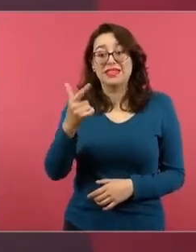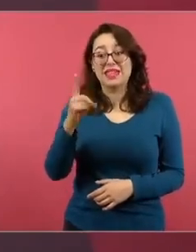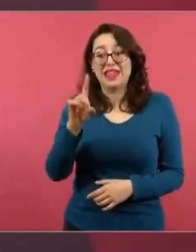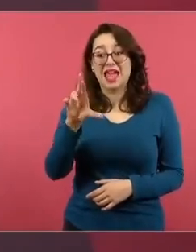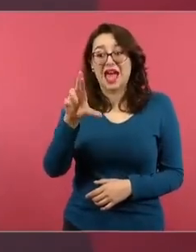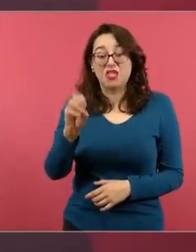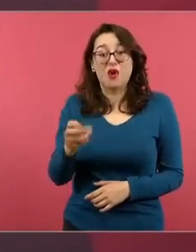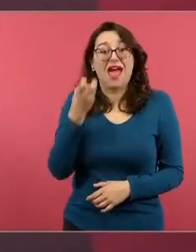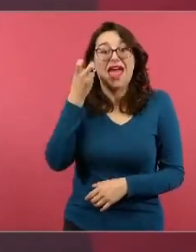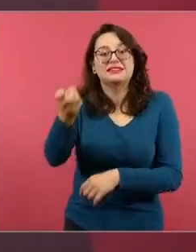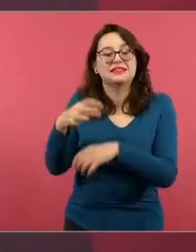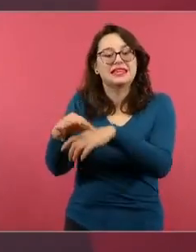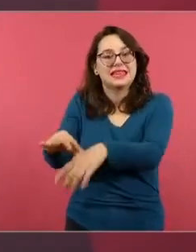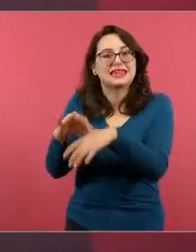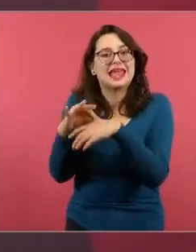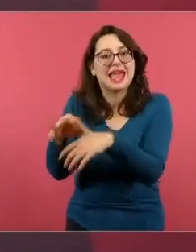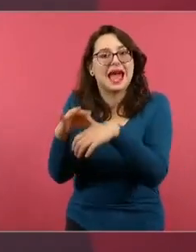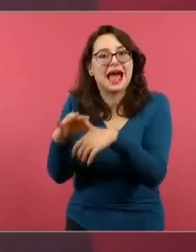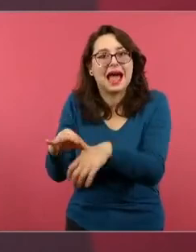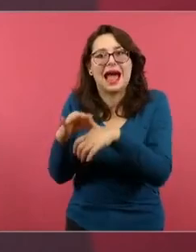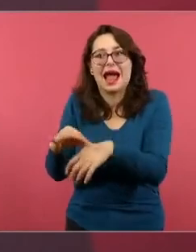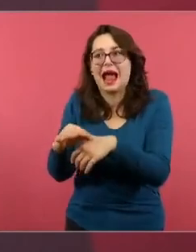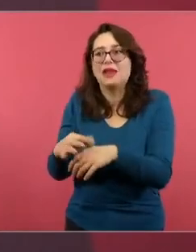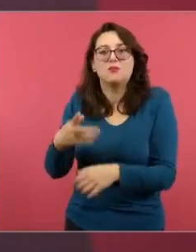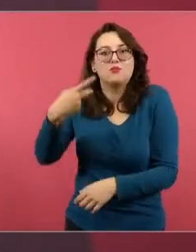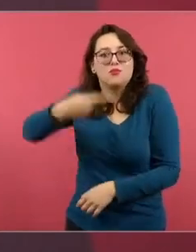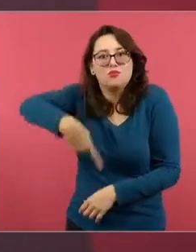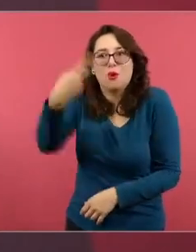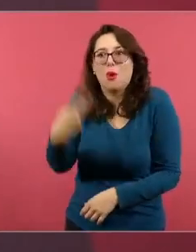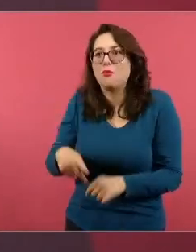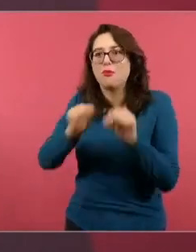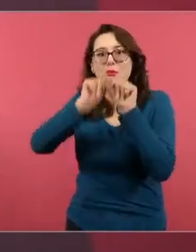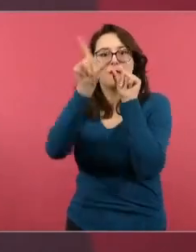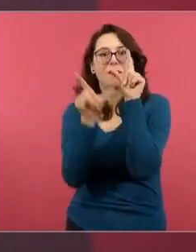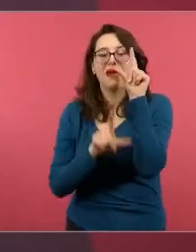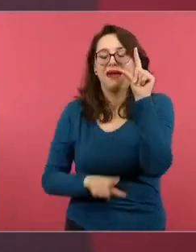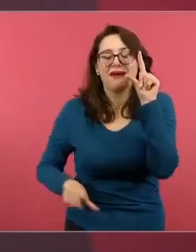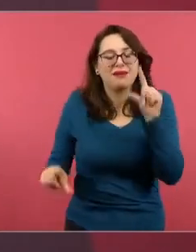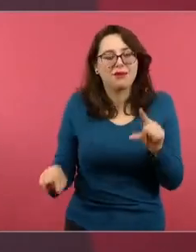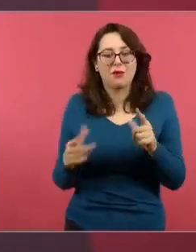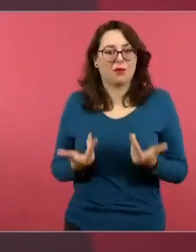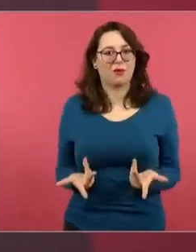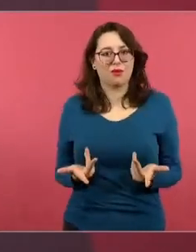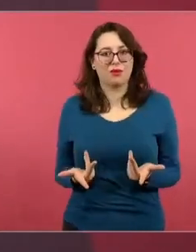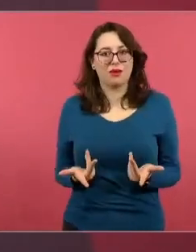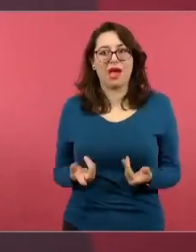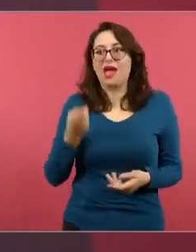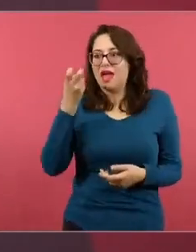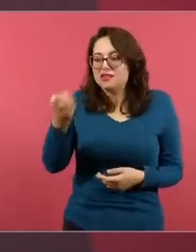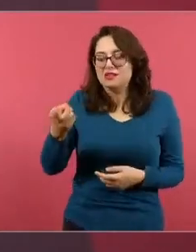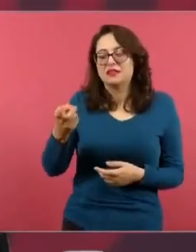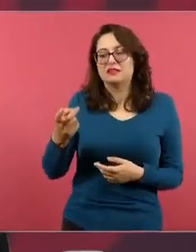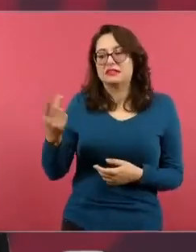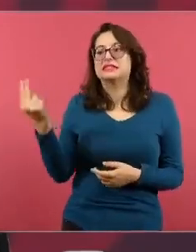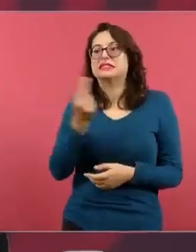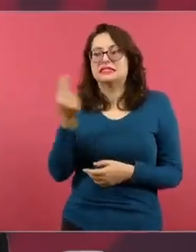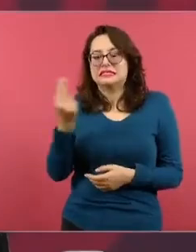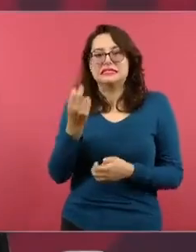y a esa realidad es que estamos ajustando nuestra propuesta educativa de esas escuelas multigrado